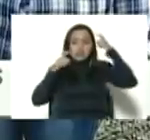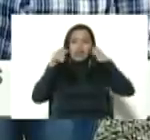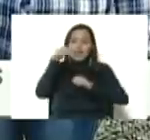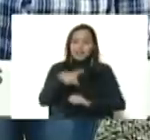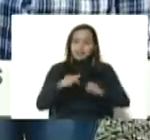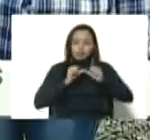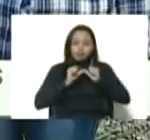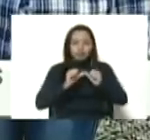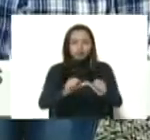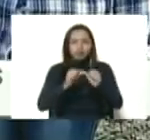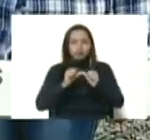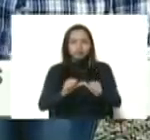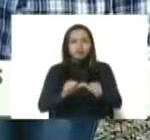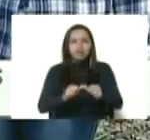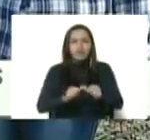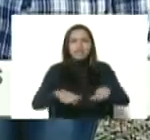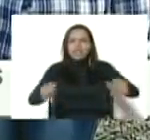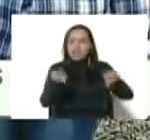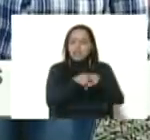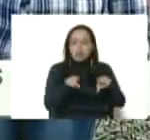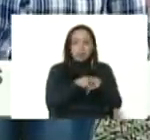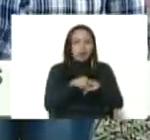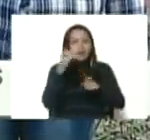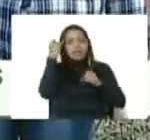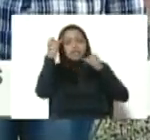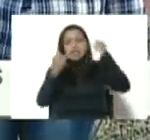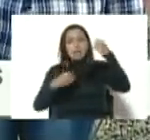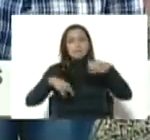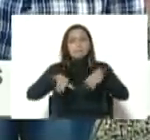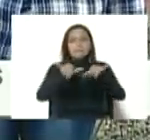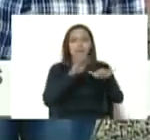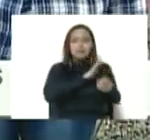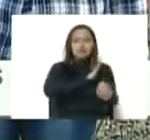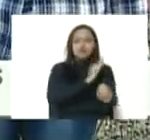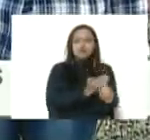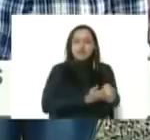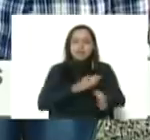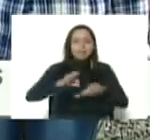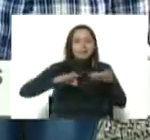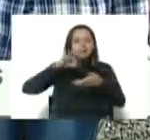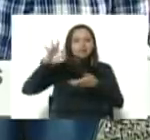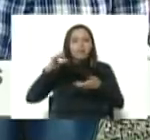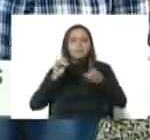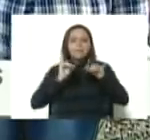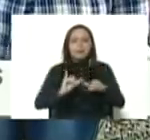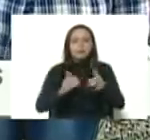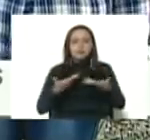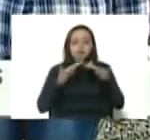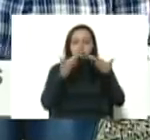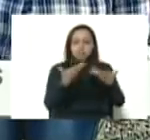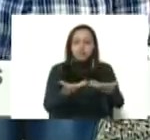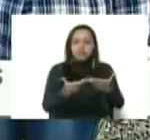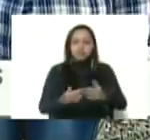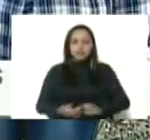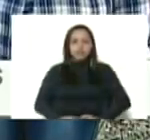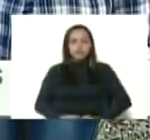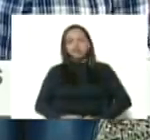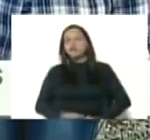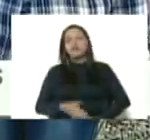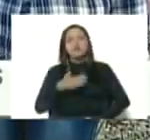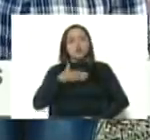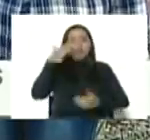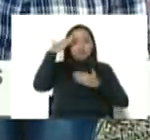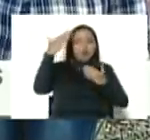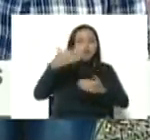permanece idénticamente con esa fuerza, ese espíritu que usted mismo le impuesto. Yo los